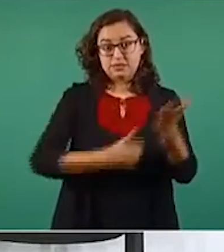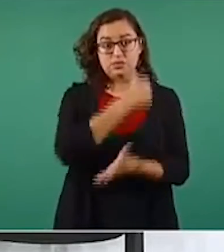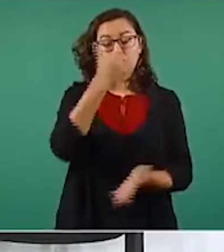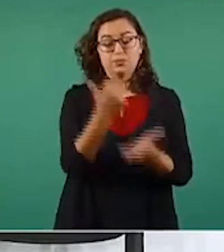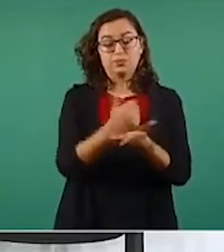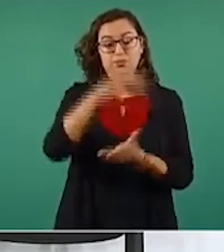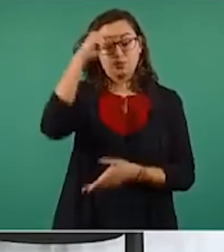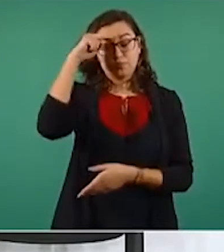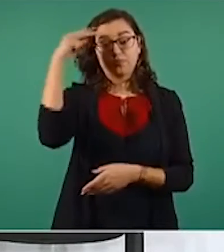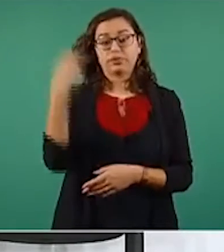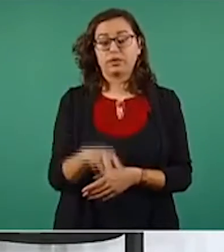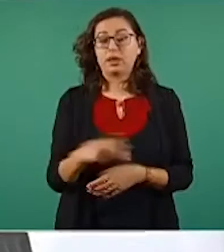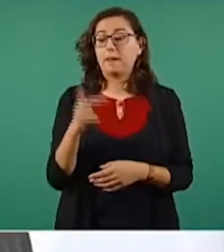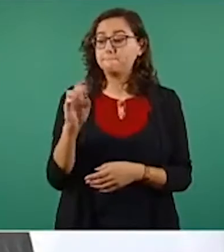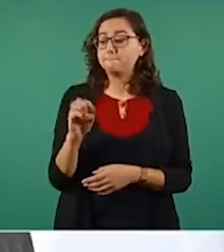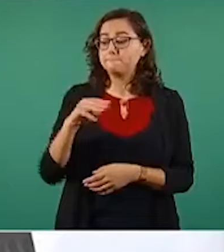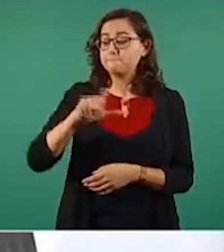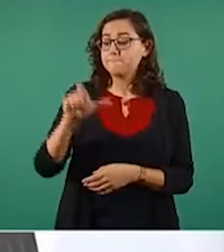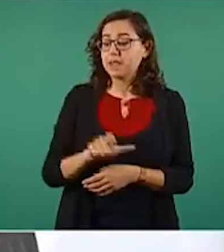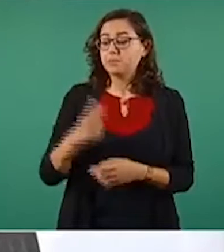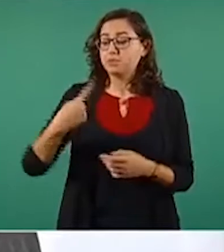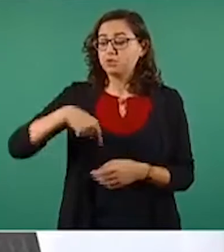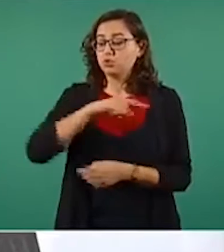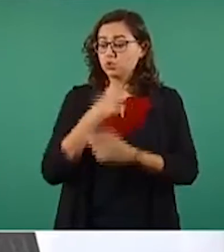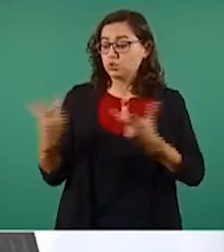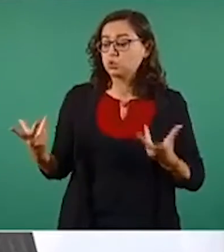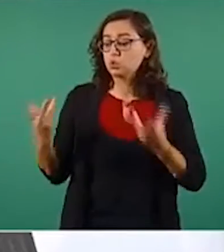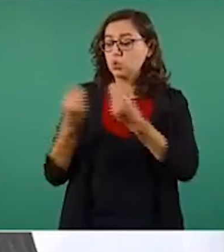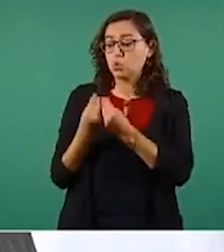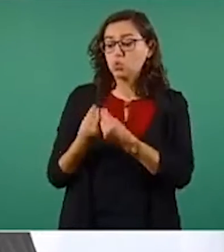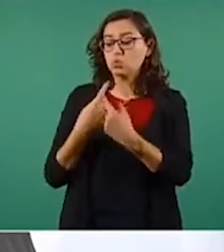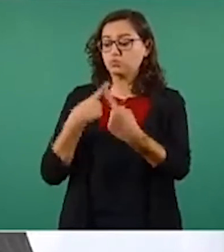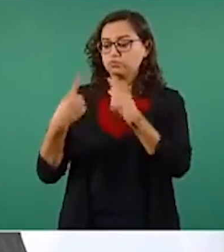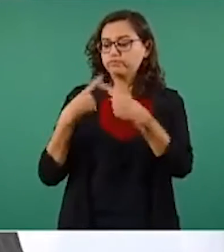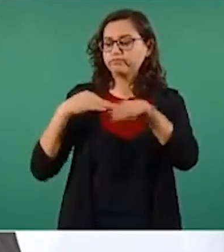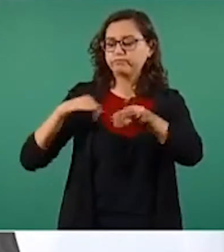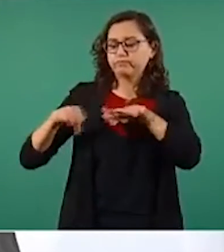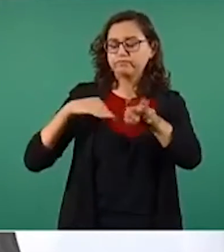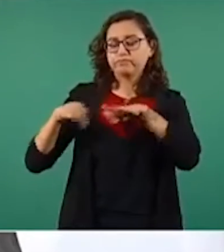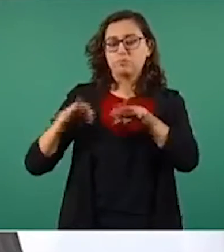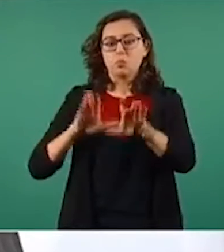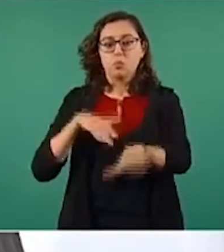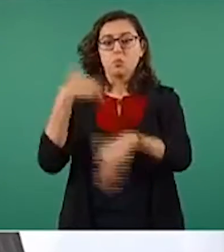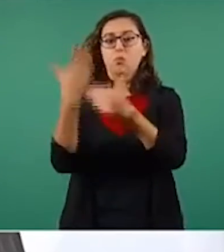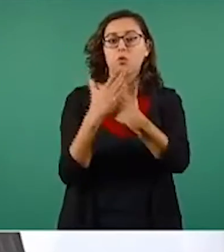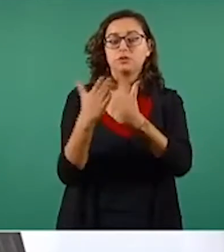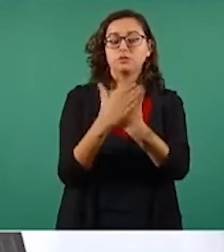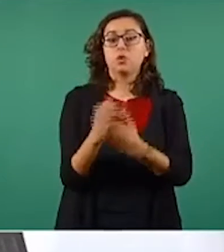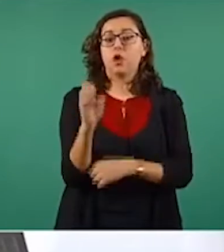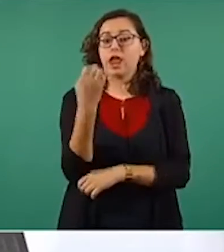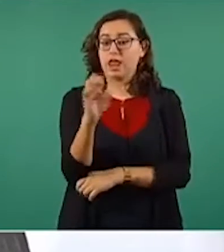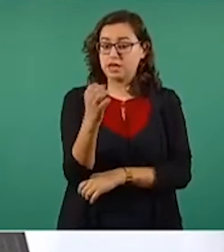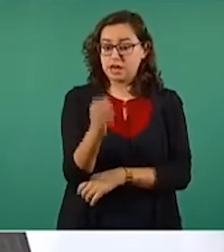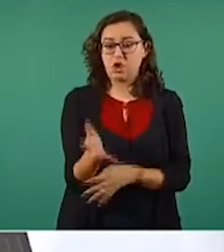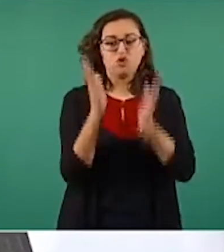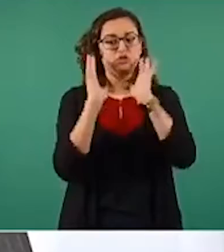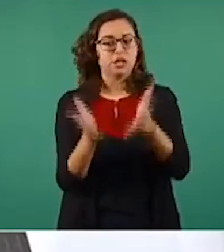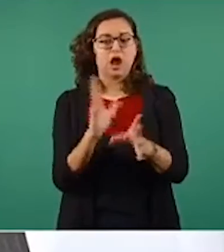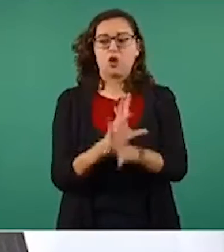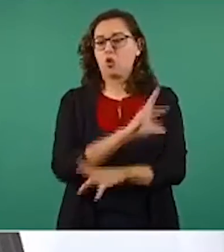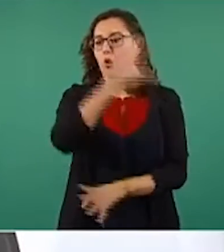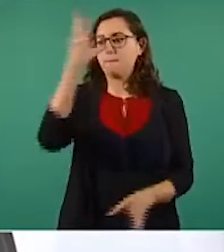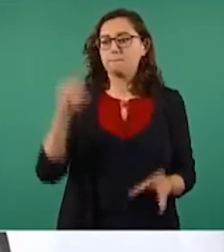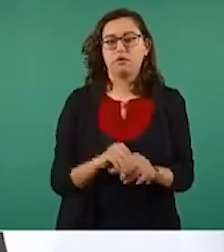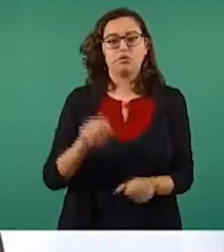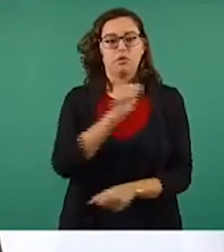desarrollando con PEMEX nos va a permitir que de aquí a enero, a principios de enero pueda distribuirse en toda la